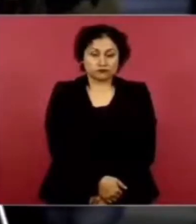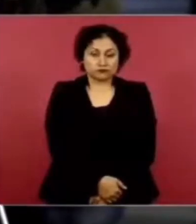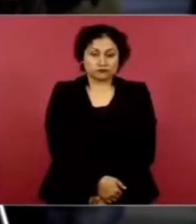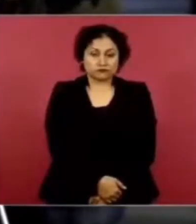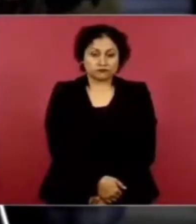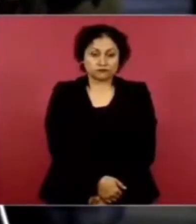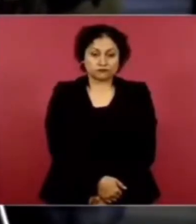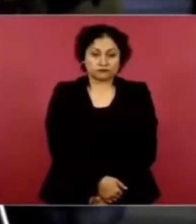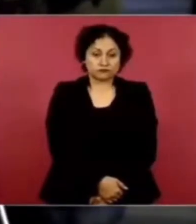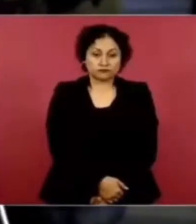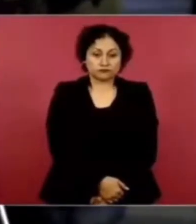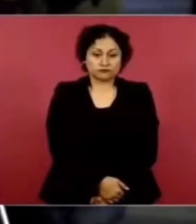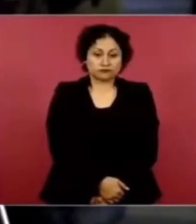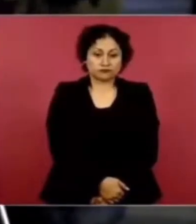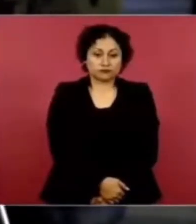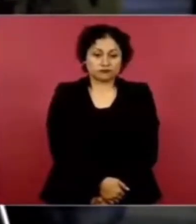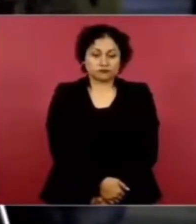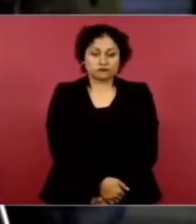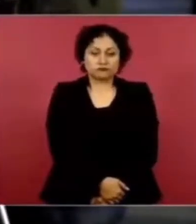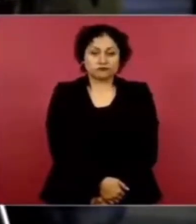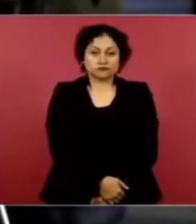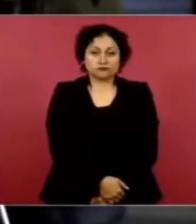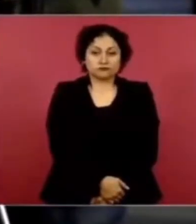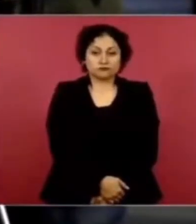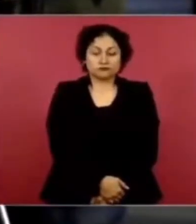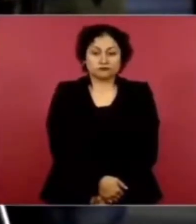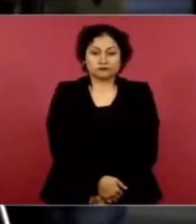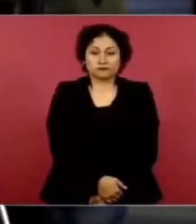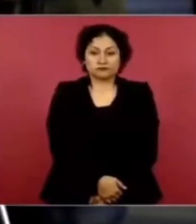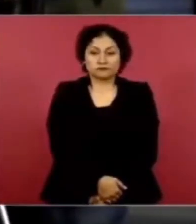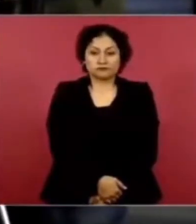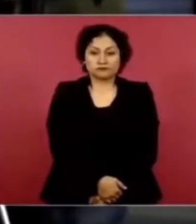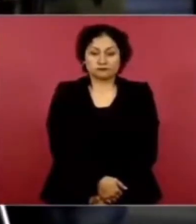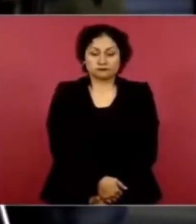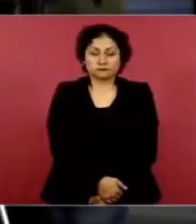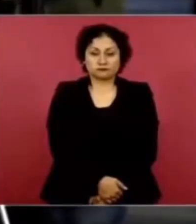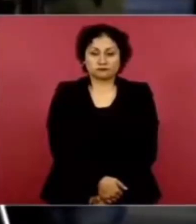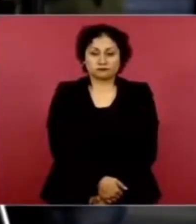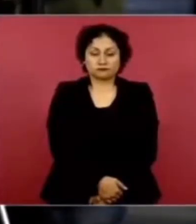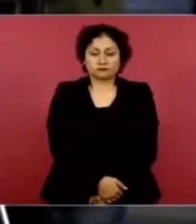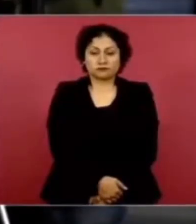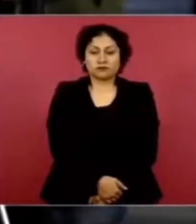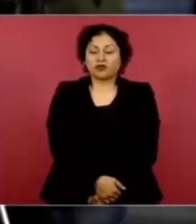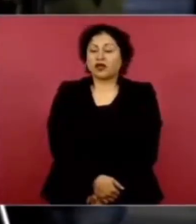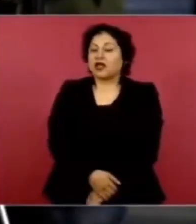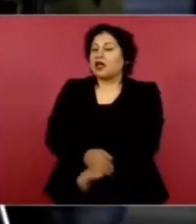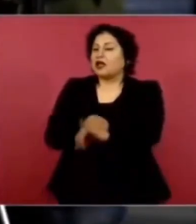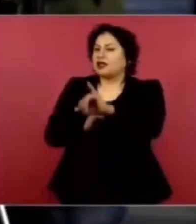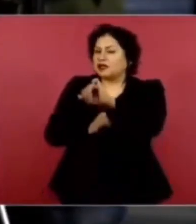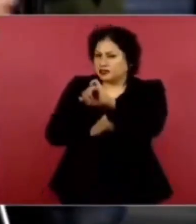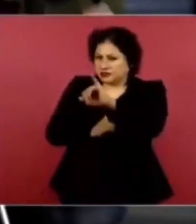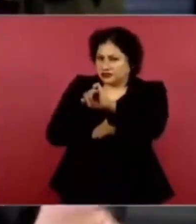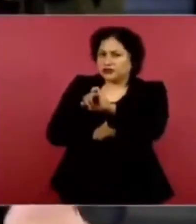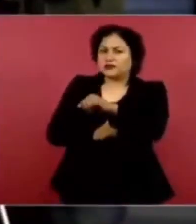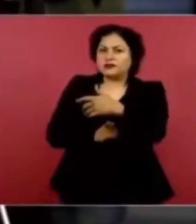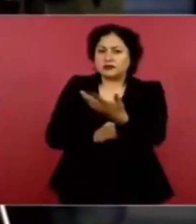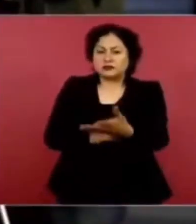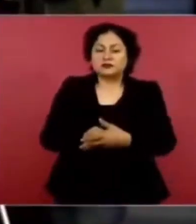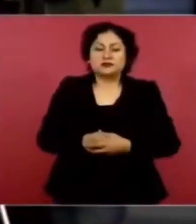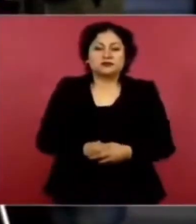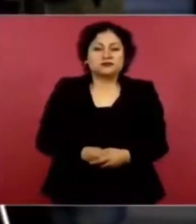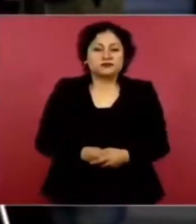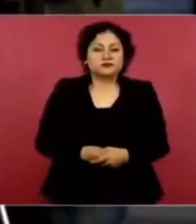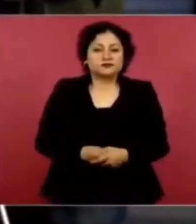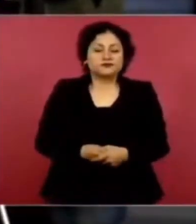y que no vayas y meten unas y cosas, incluso dice no donen, me parece que eso puede ser hasta criminal, ¿qué le diría a la gente